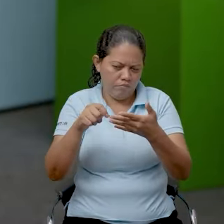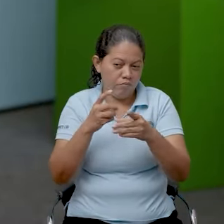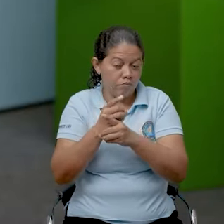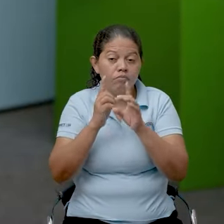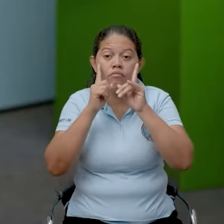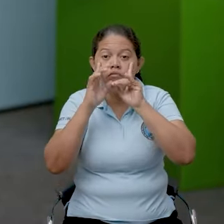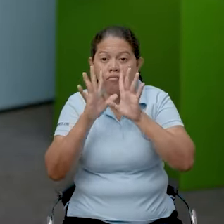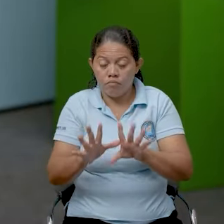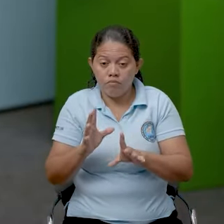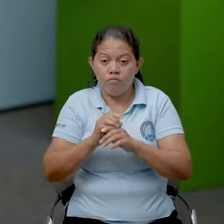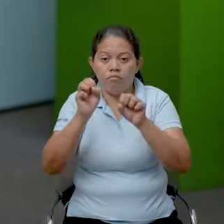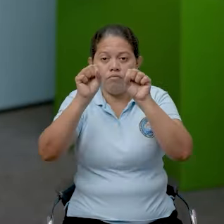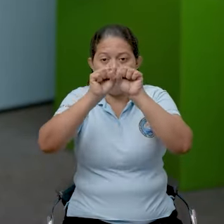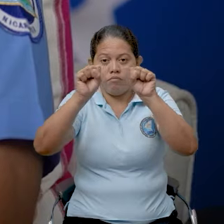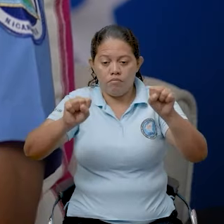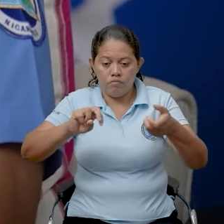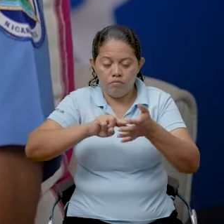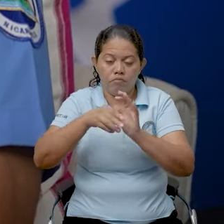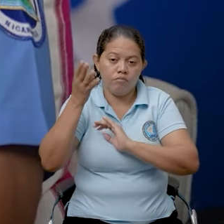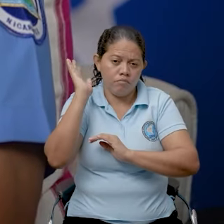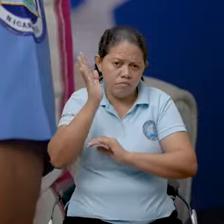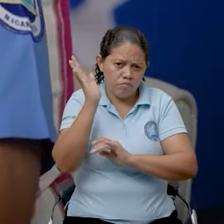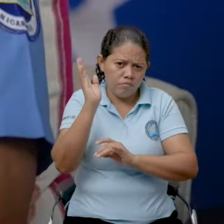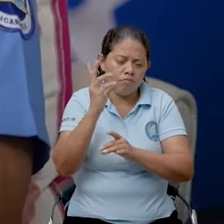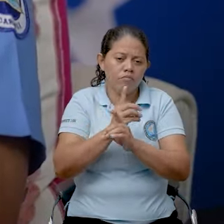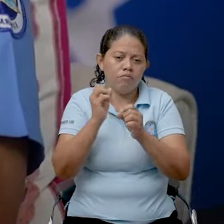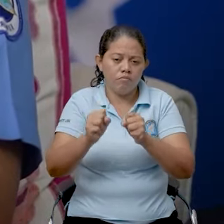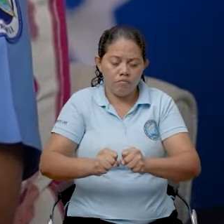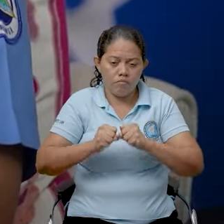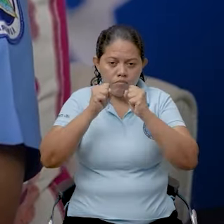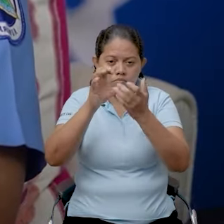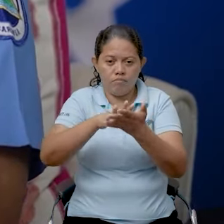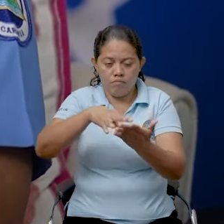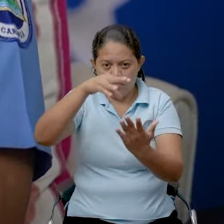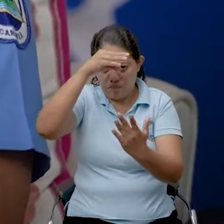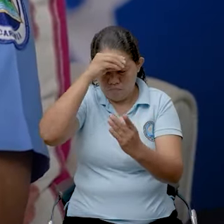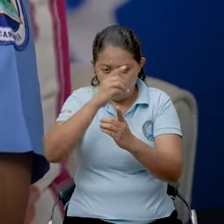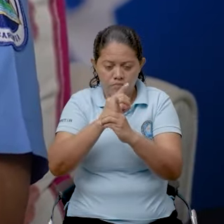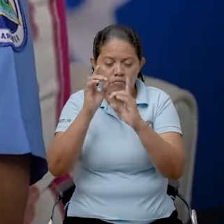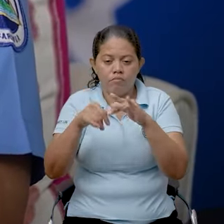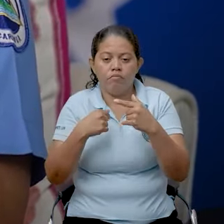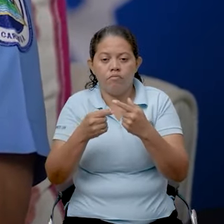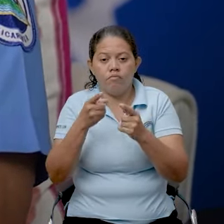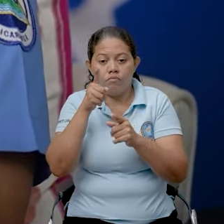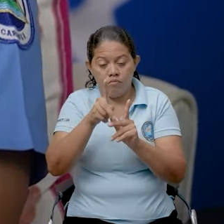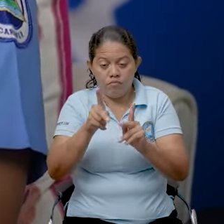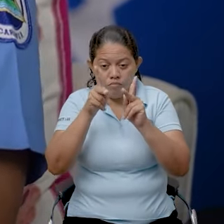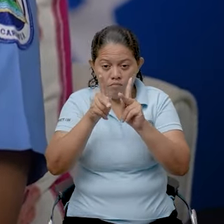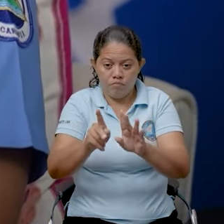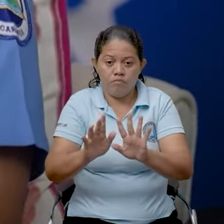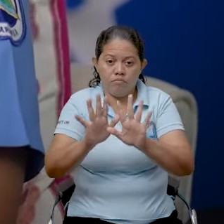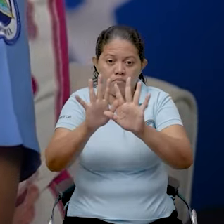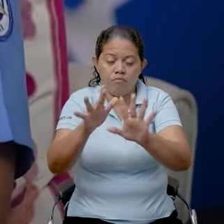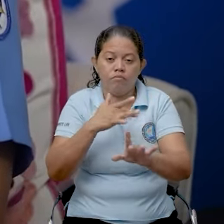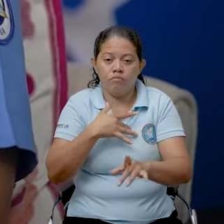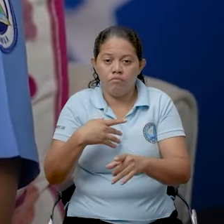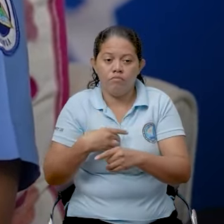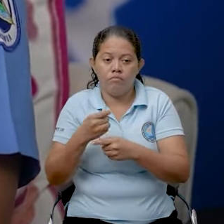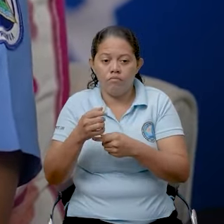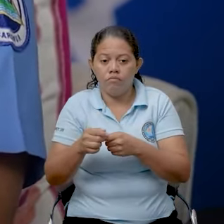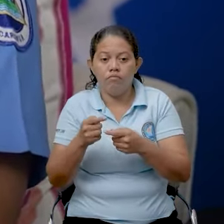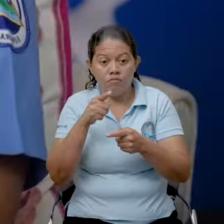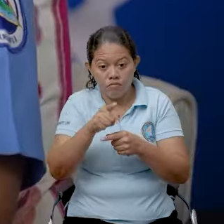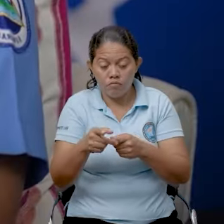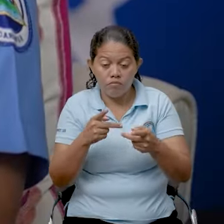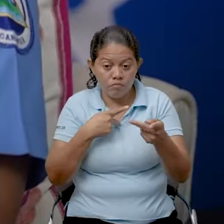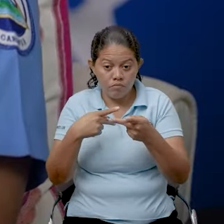alerta, hacemos capacitaciones que vayan a fortalecer las capacidades de esa gente que necesita y que va a